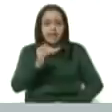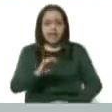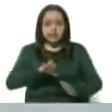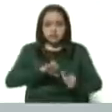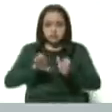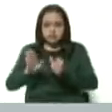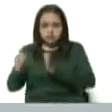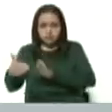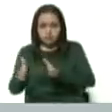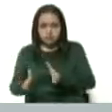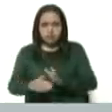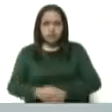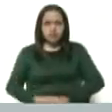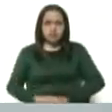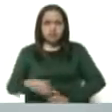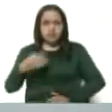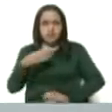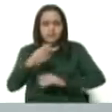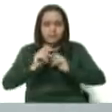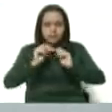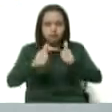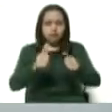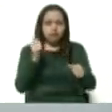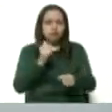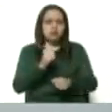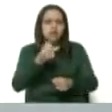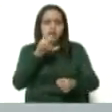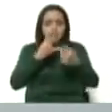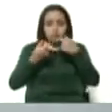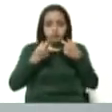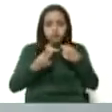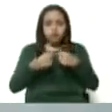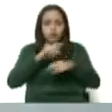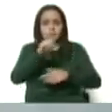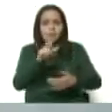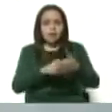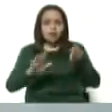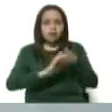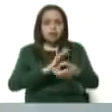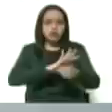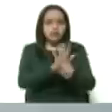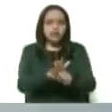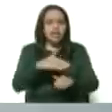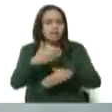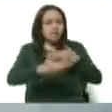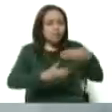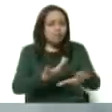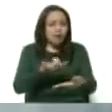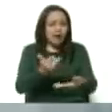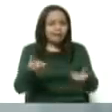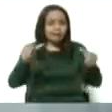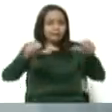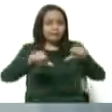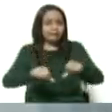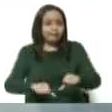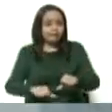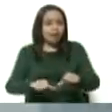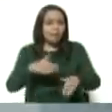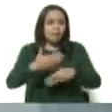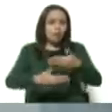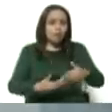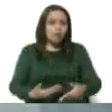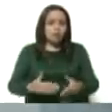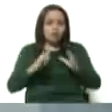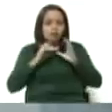se le instauró el protocolo terapéutico completo, la evolución fue mala y hubo un deterioro progresivo de sus